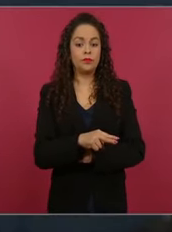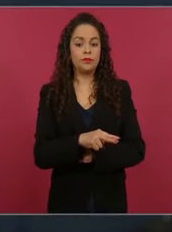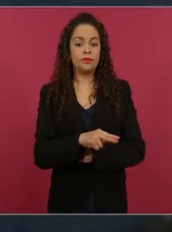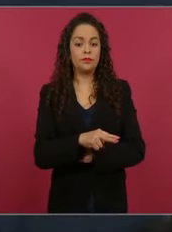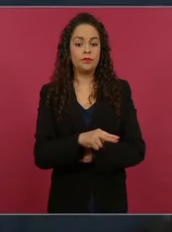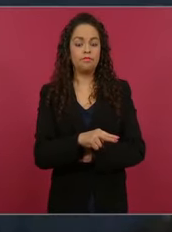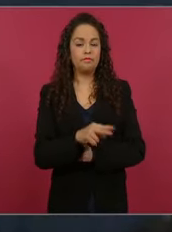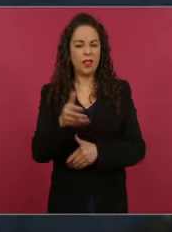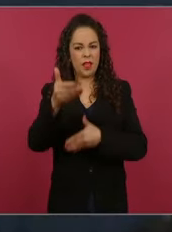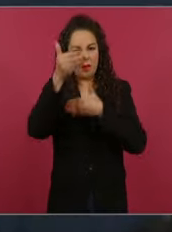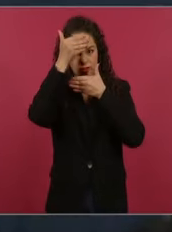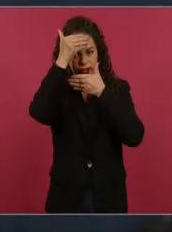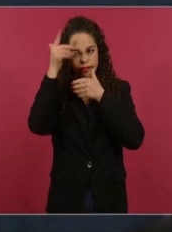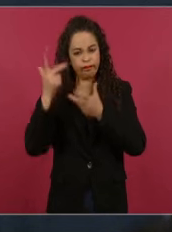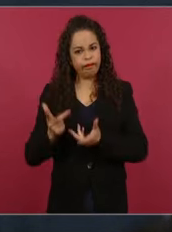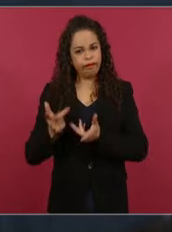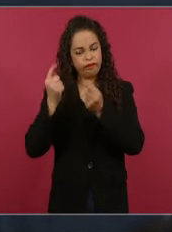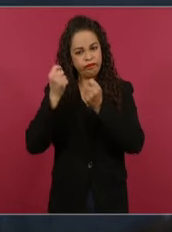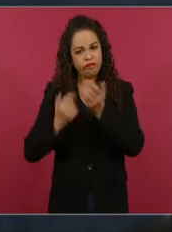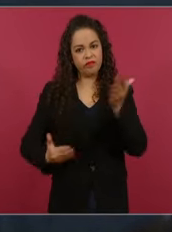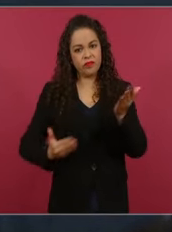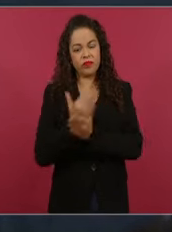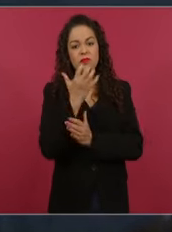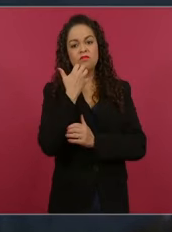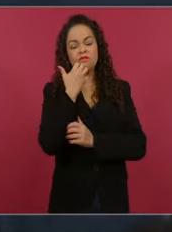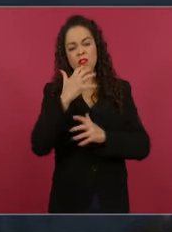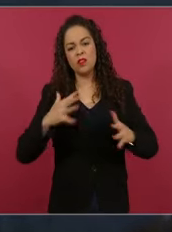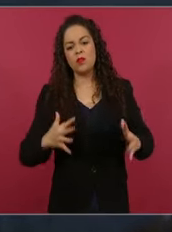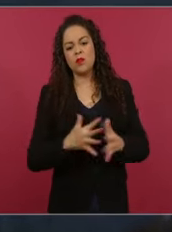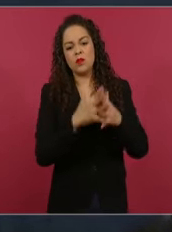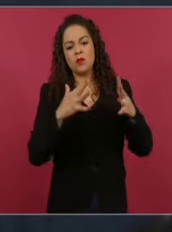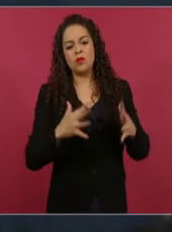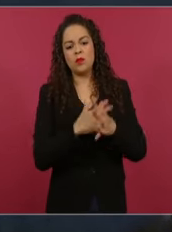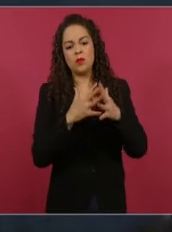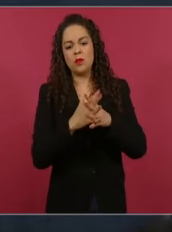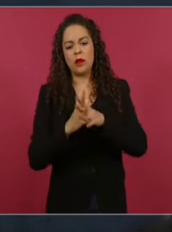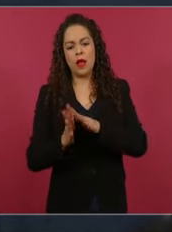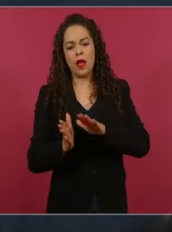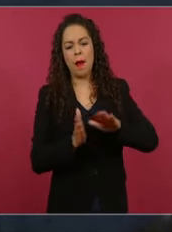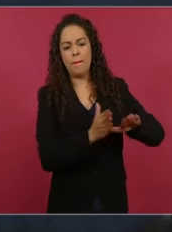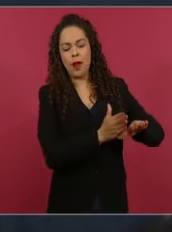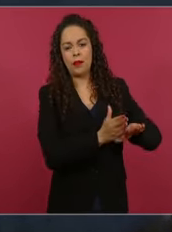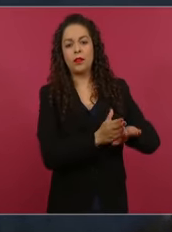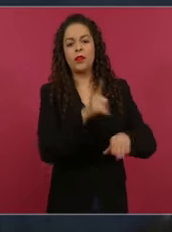terrorista, ¿cuál es la postura mexicana respecto a la reivindicación histórica de la causa palestina?